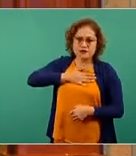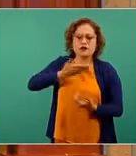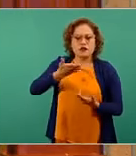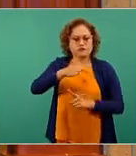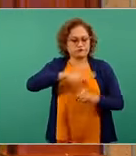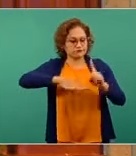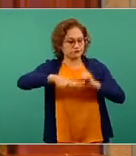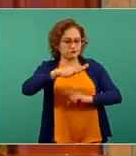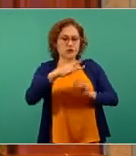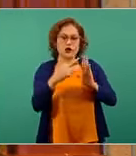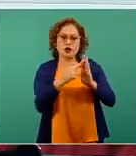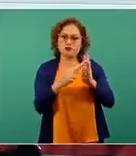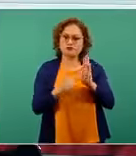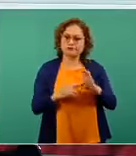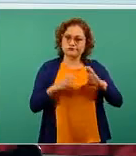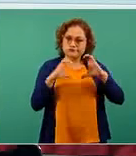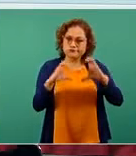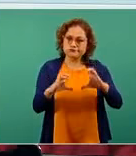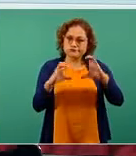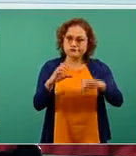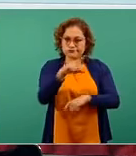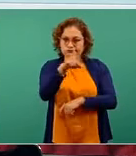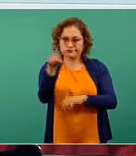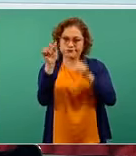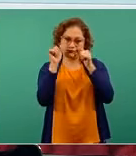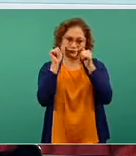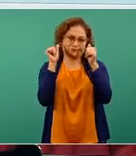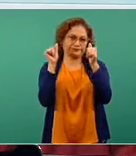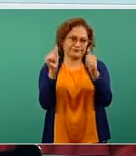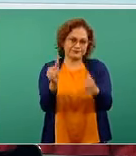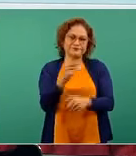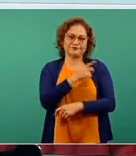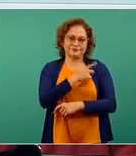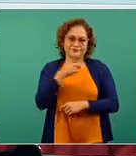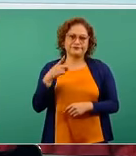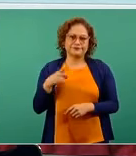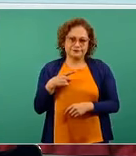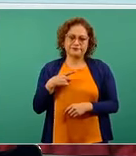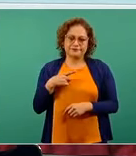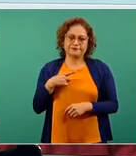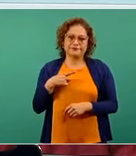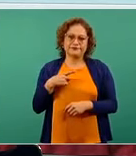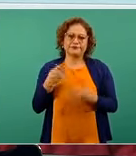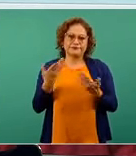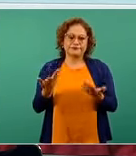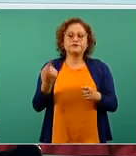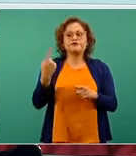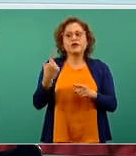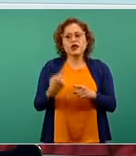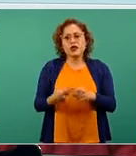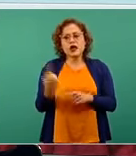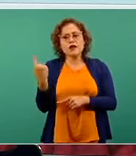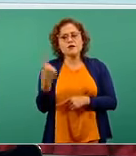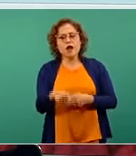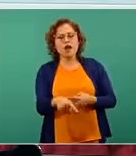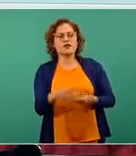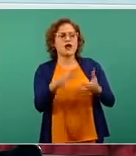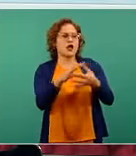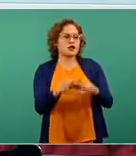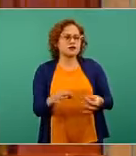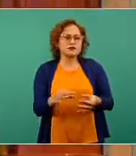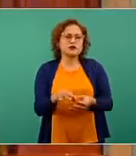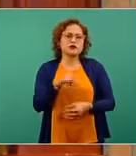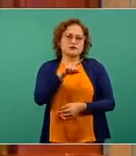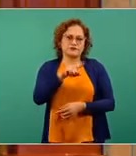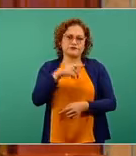comunitarias de mitigación, entonces tenemos que estar muy atento a las autoridades locales, porque son estas las que para